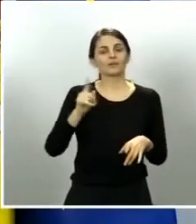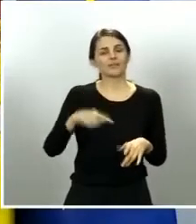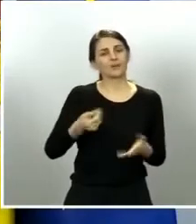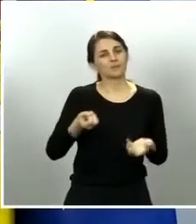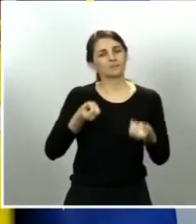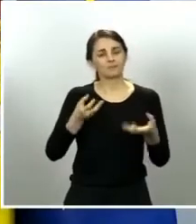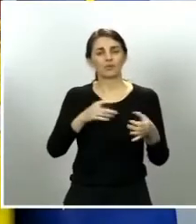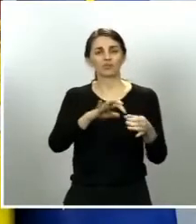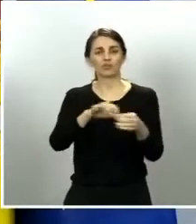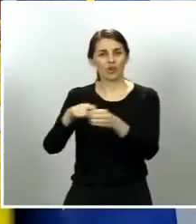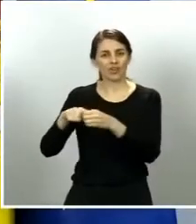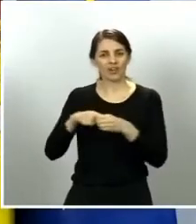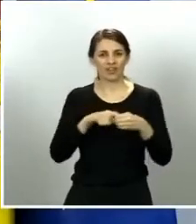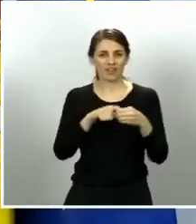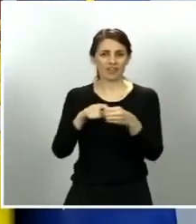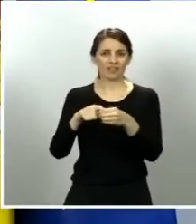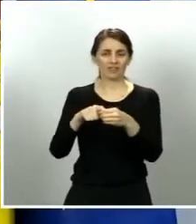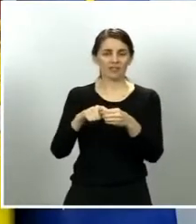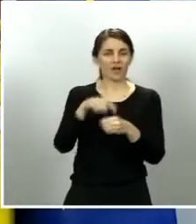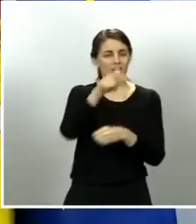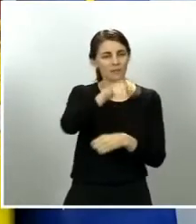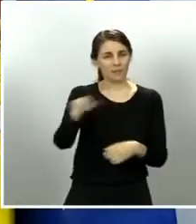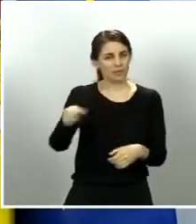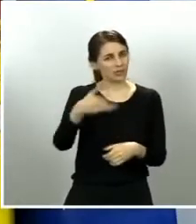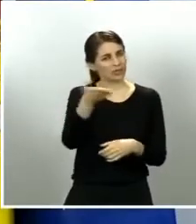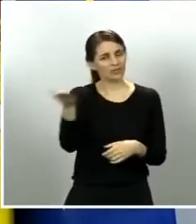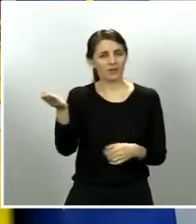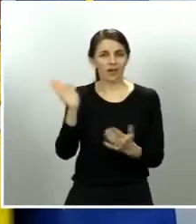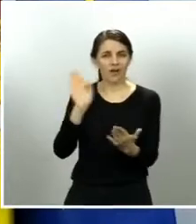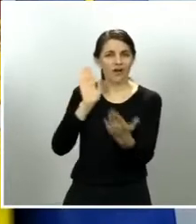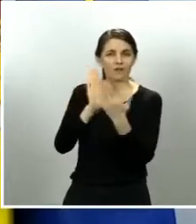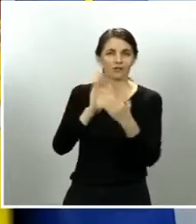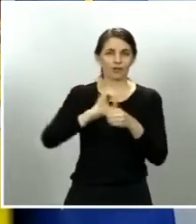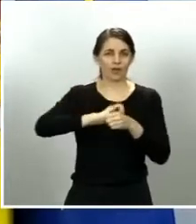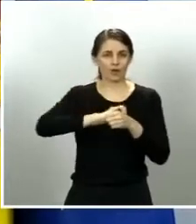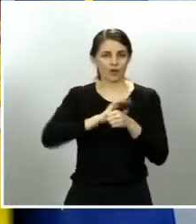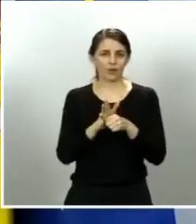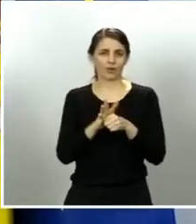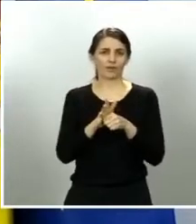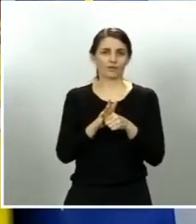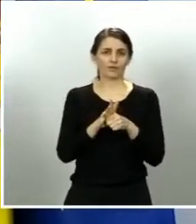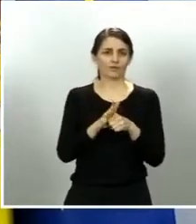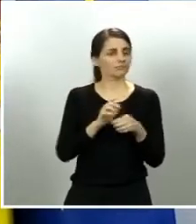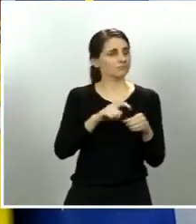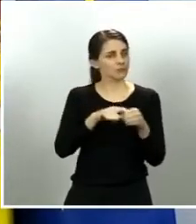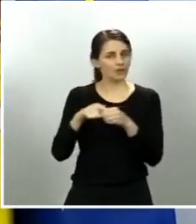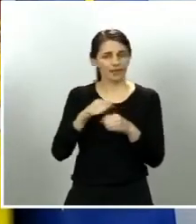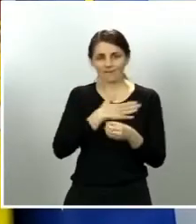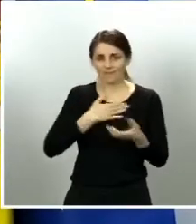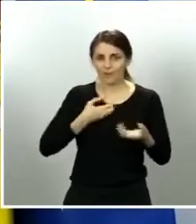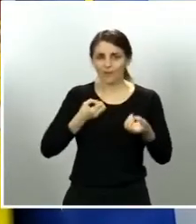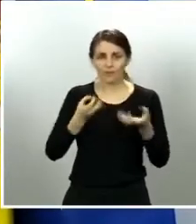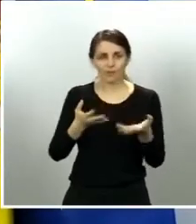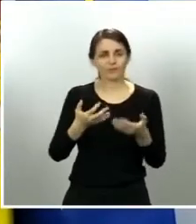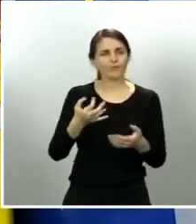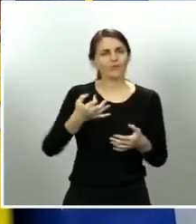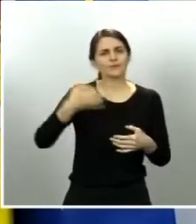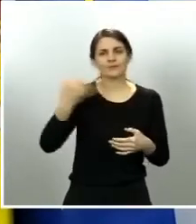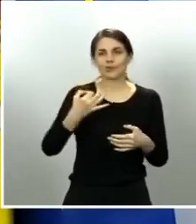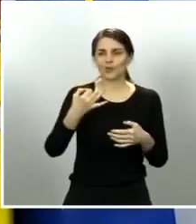momentos haciendo frente al COVID-19 y que estoy convencido que en breve saldréis adelante.